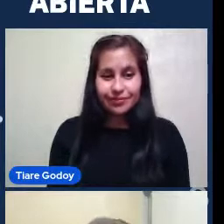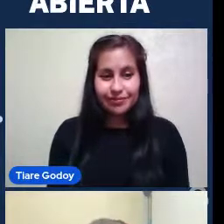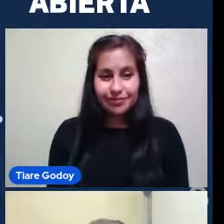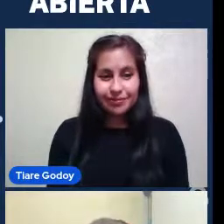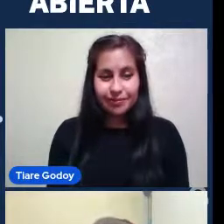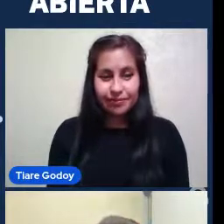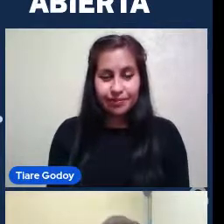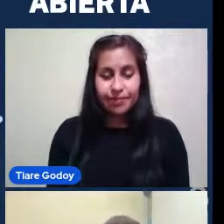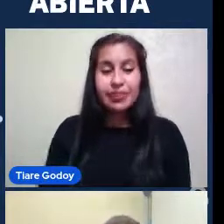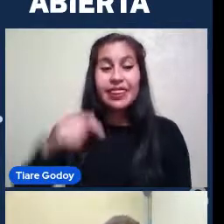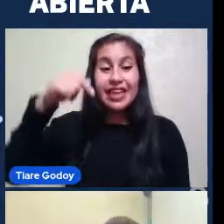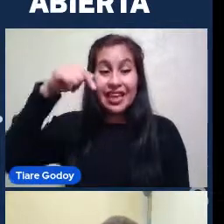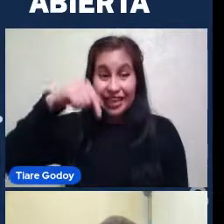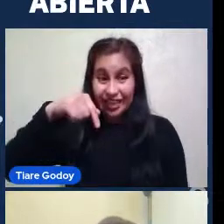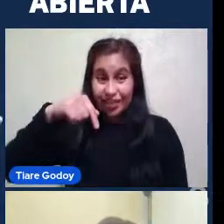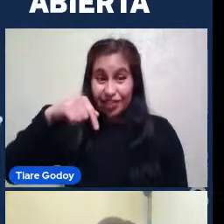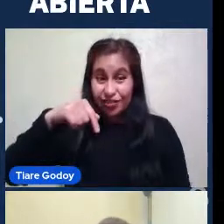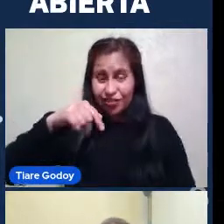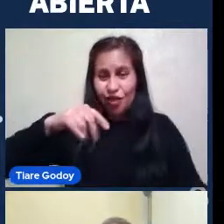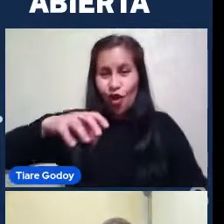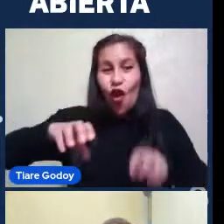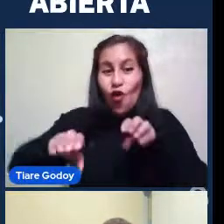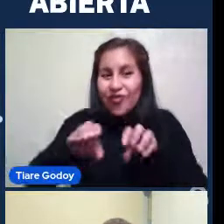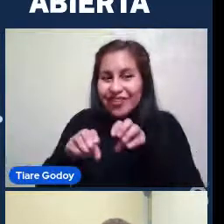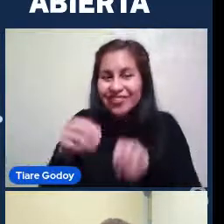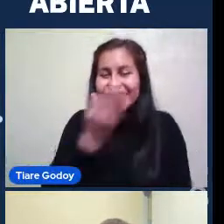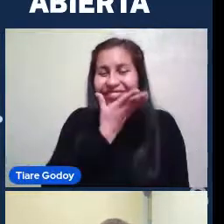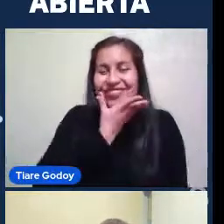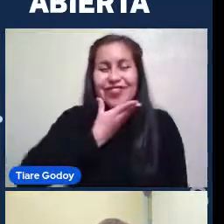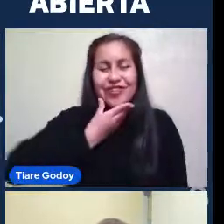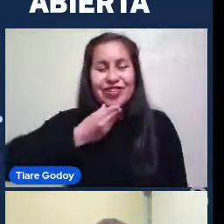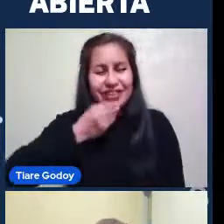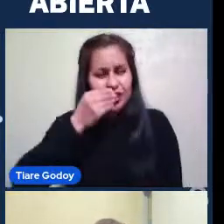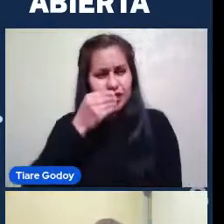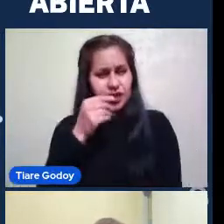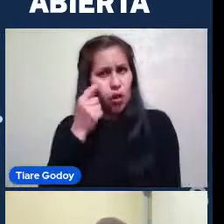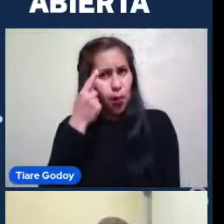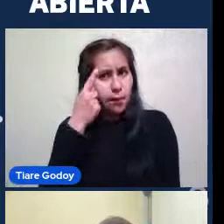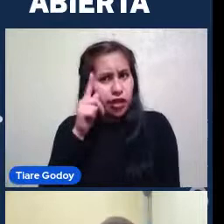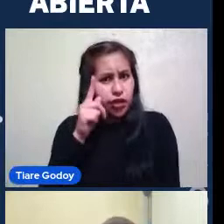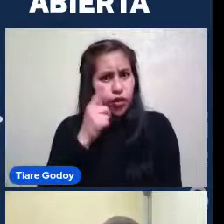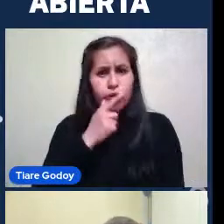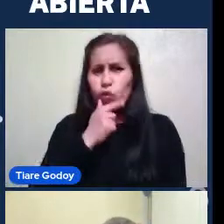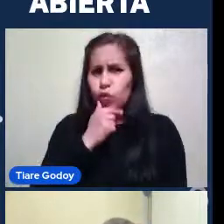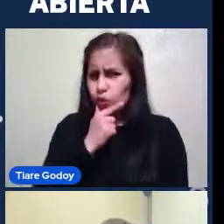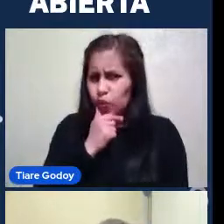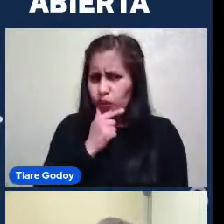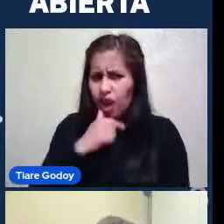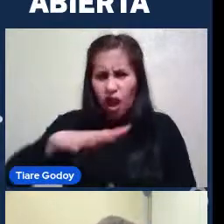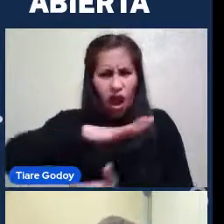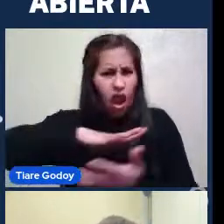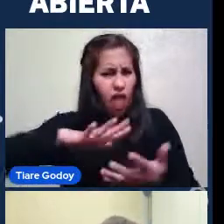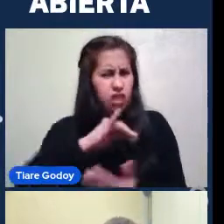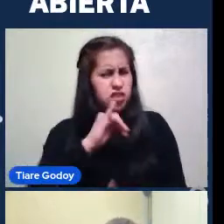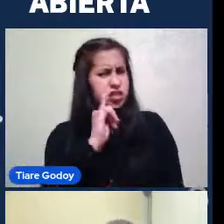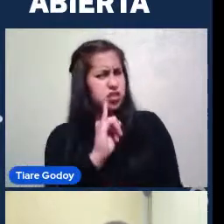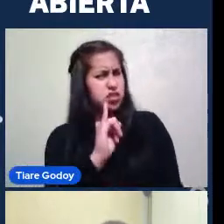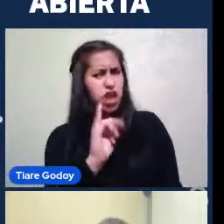Todos estos objetos son muy lindos, sin duda, pero queda la duda si es que son galaxias o no. Aquí tenemos otro.